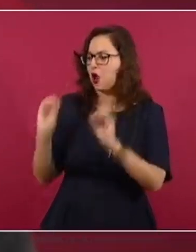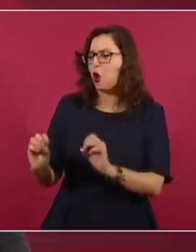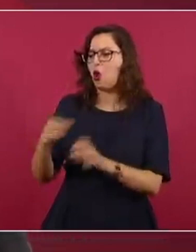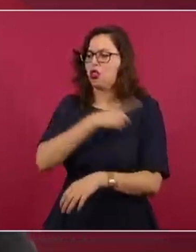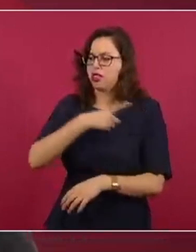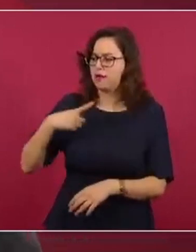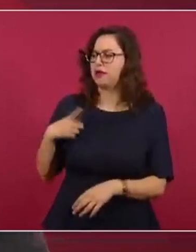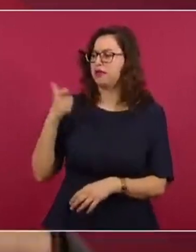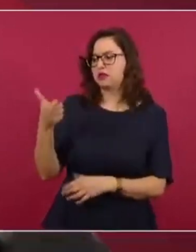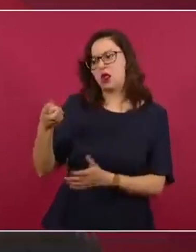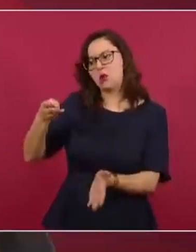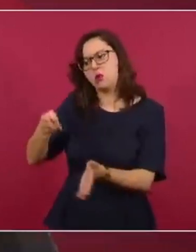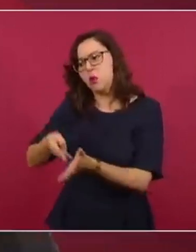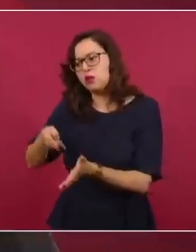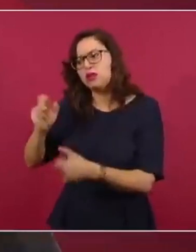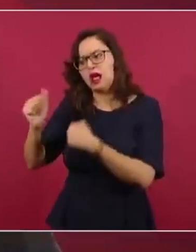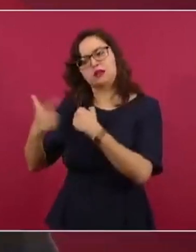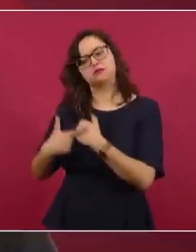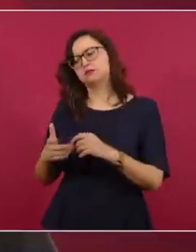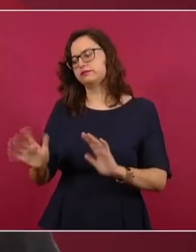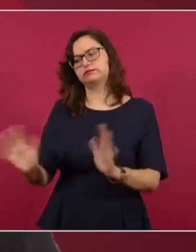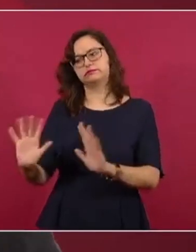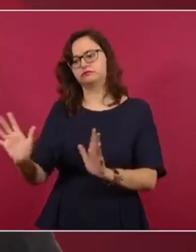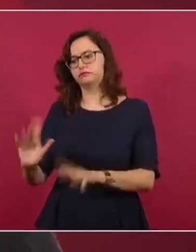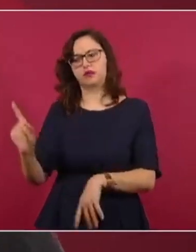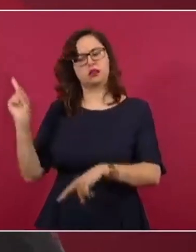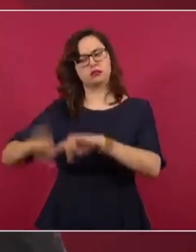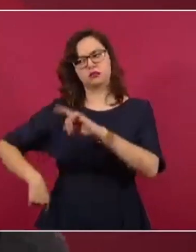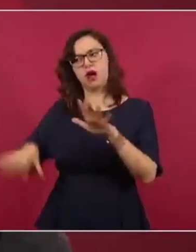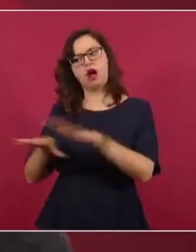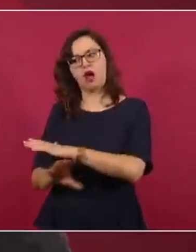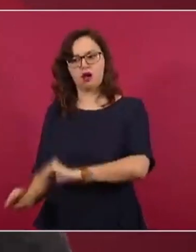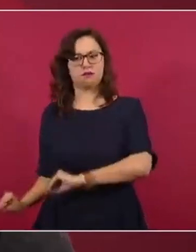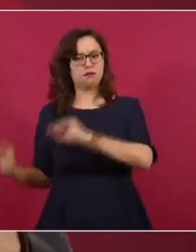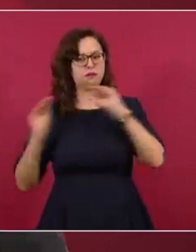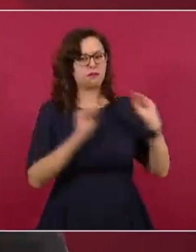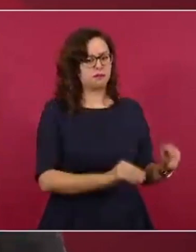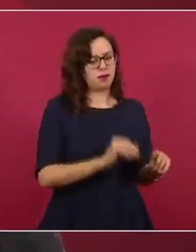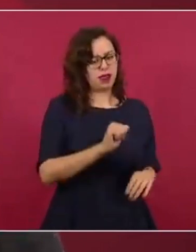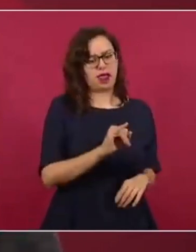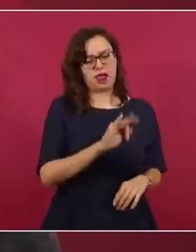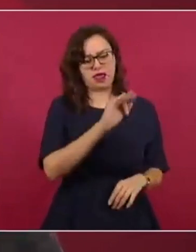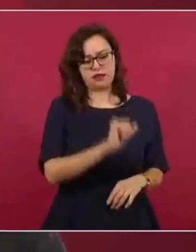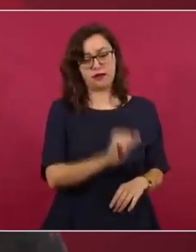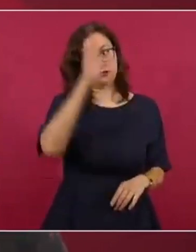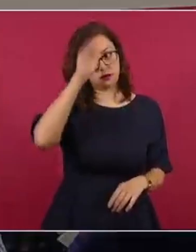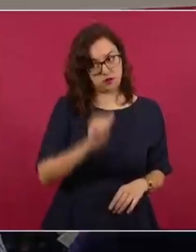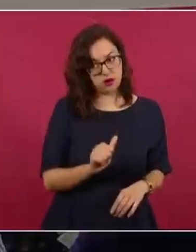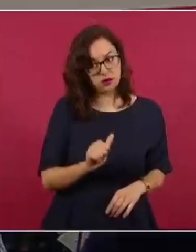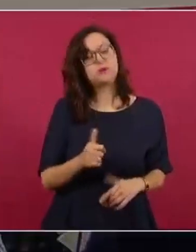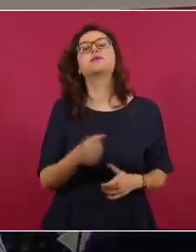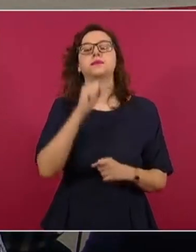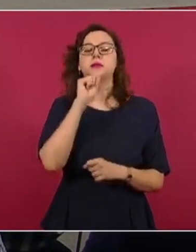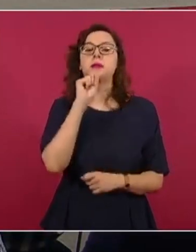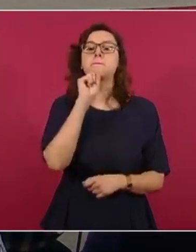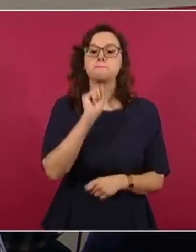adeudos. Igualmente se combino con las autoridades aeroportuarias y con las empresas que ya no se